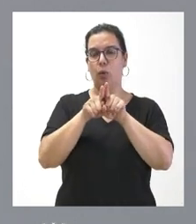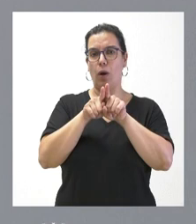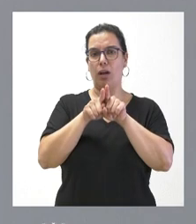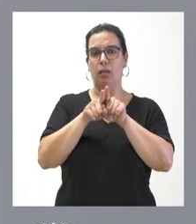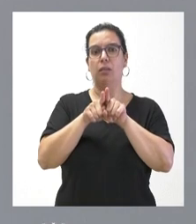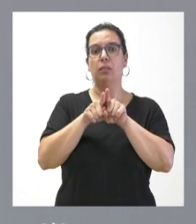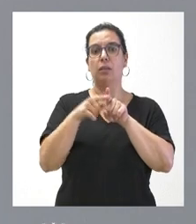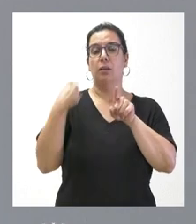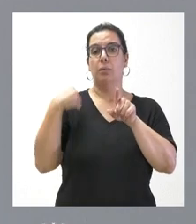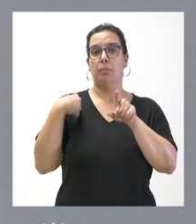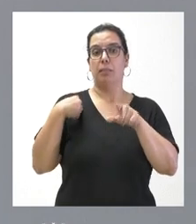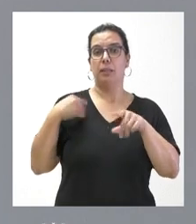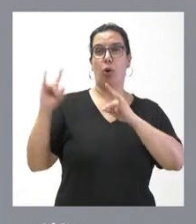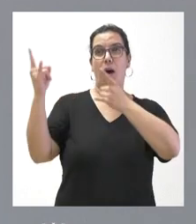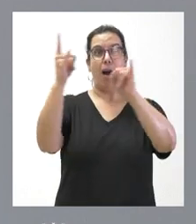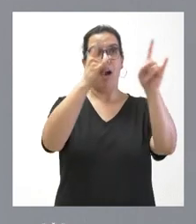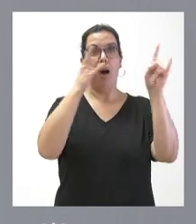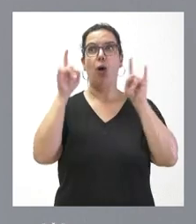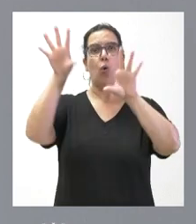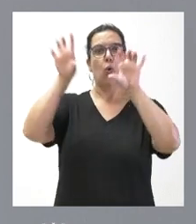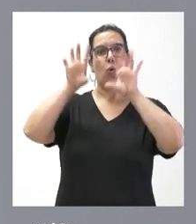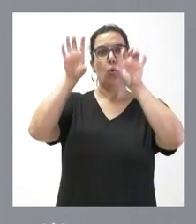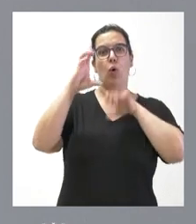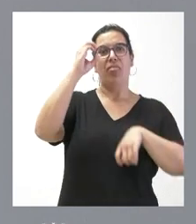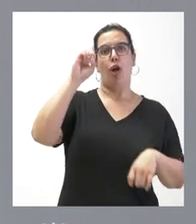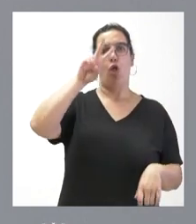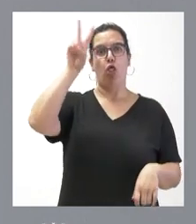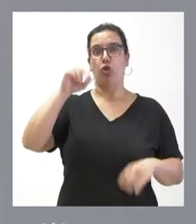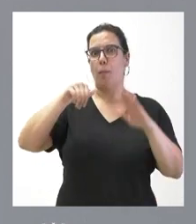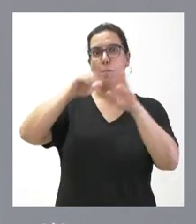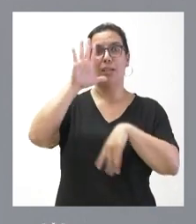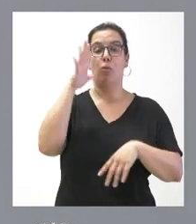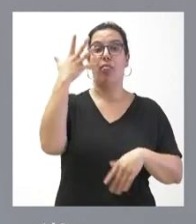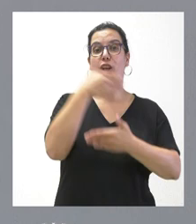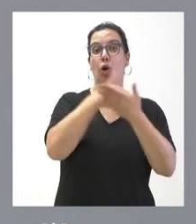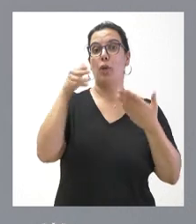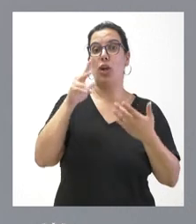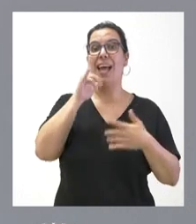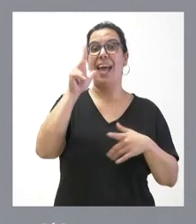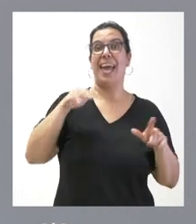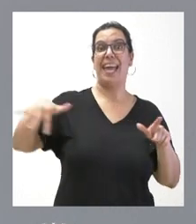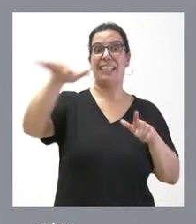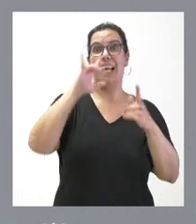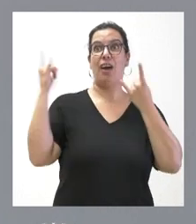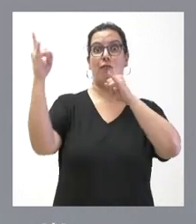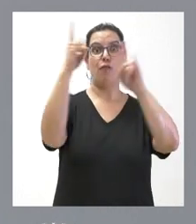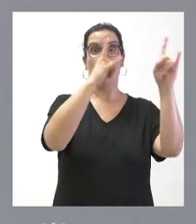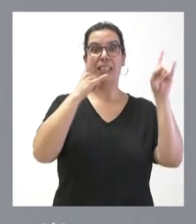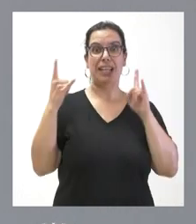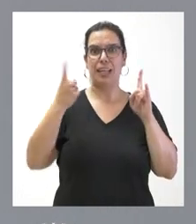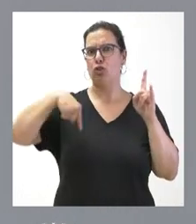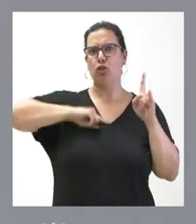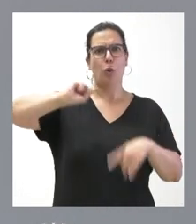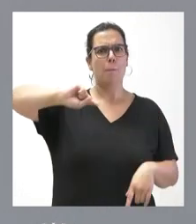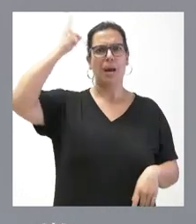a través de la mayor superficie forestal de toda España, que tenemos más de cinco millones de hectáreas forestales. Nadie tiene tanto sumidero de CO2 como tiene